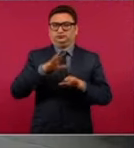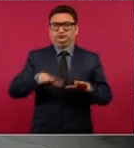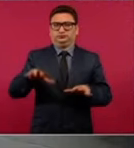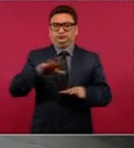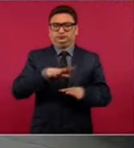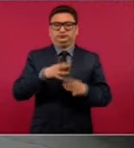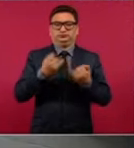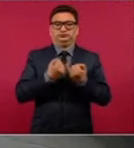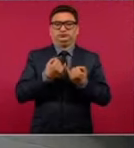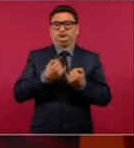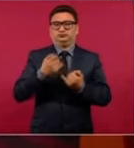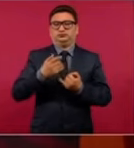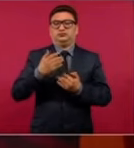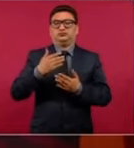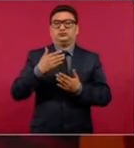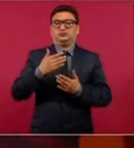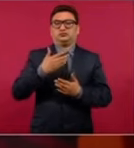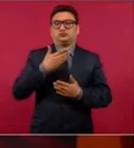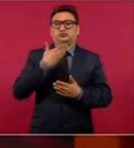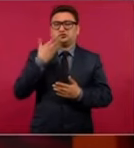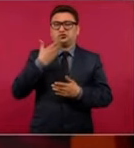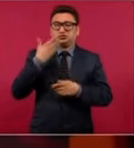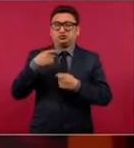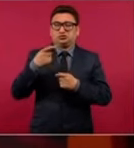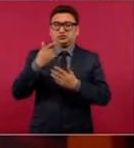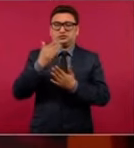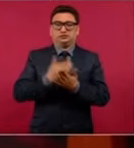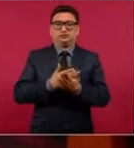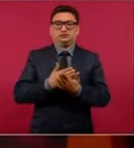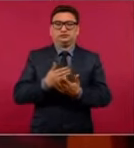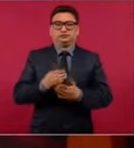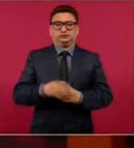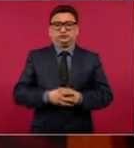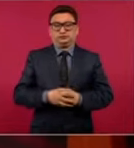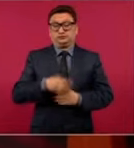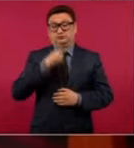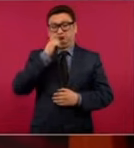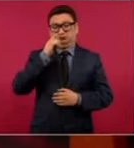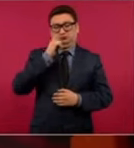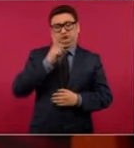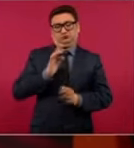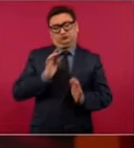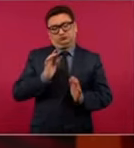los menos conservadores, no es para presumir,